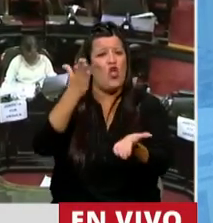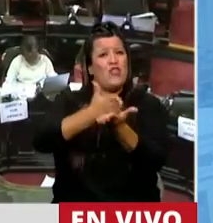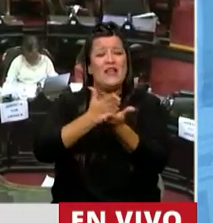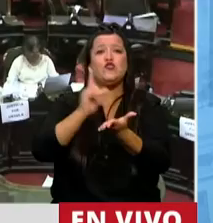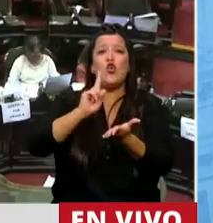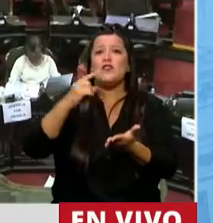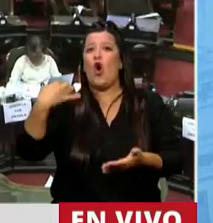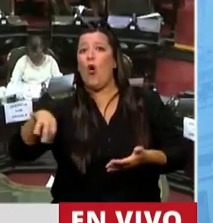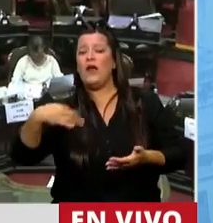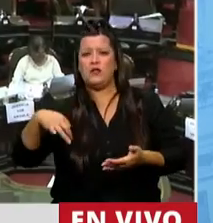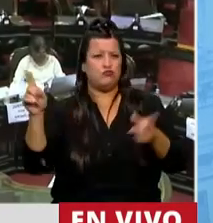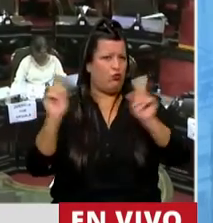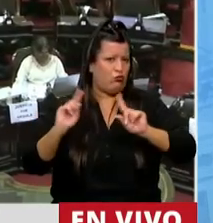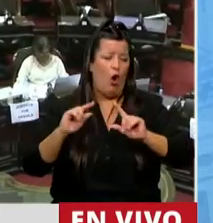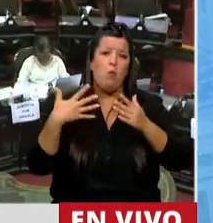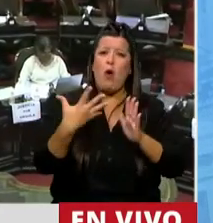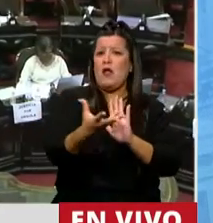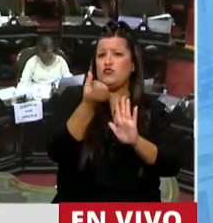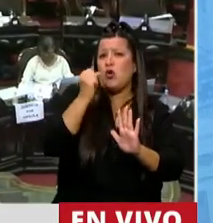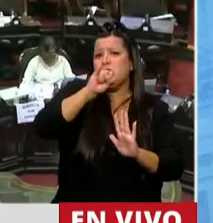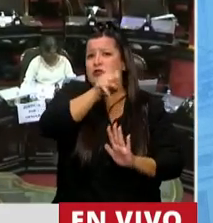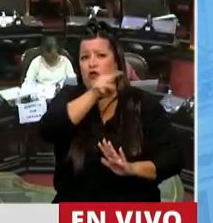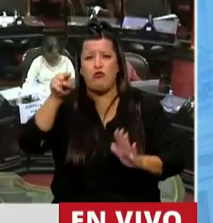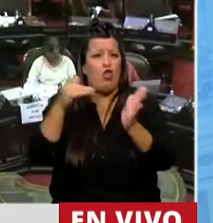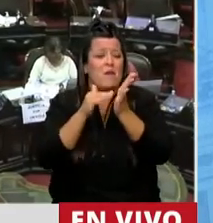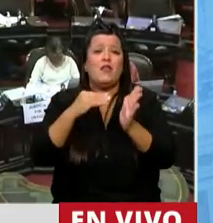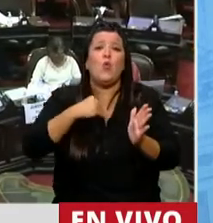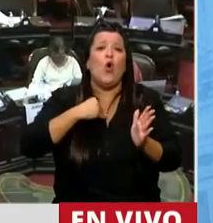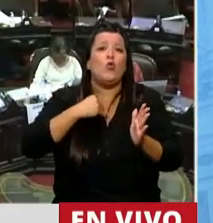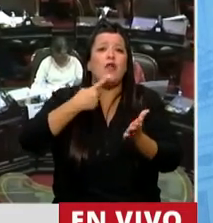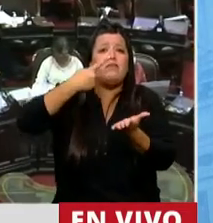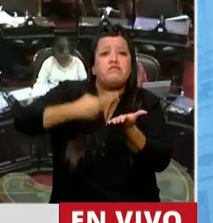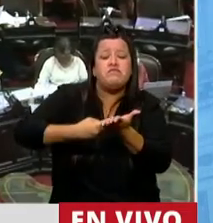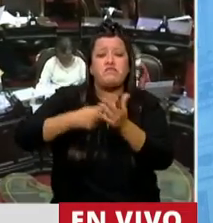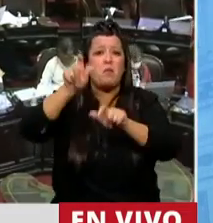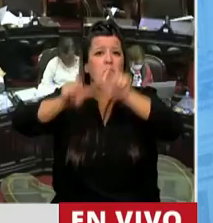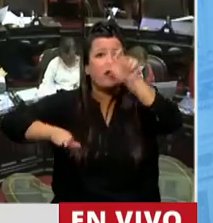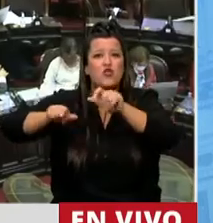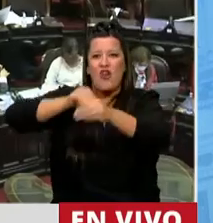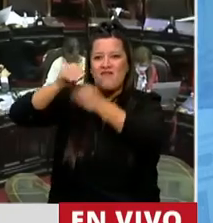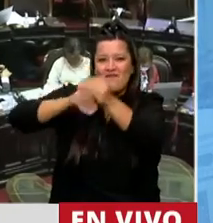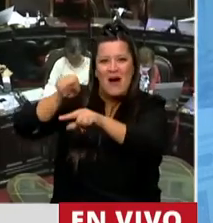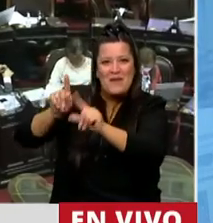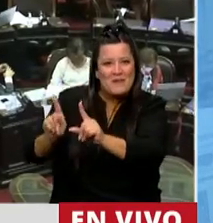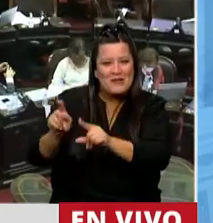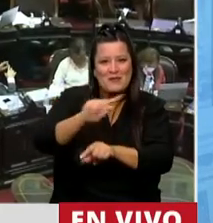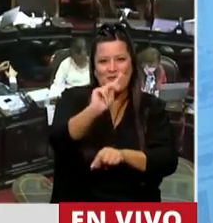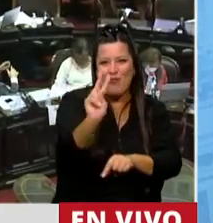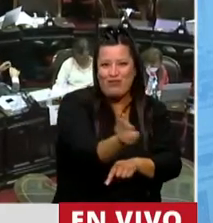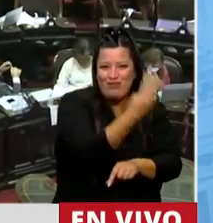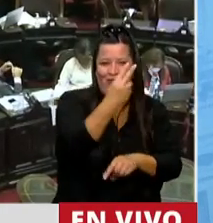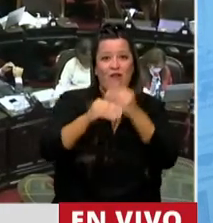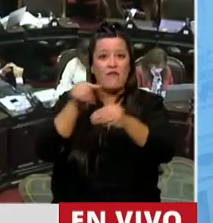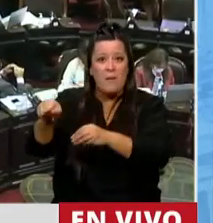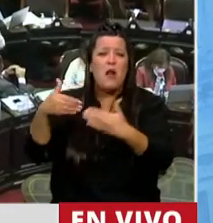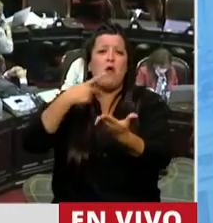una obligación acogerse, va a ser un acto voluntario por parte de las familias de los tripulantes